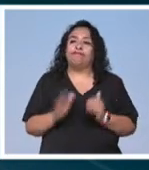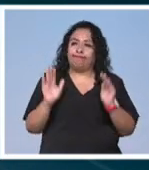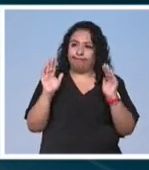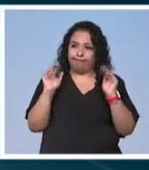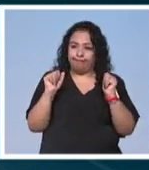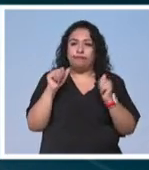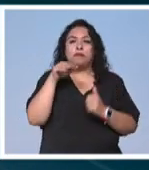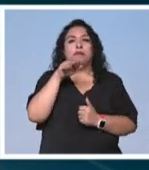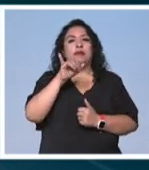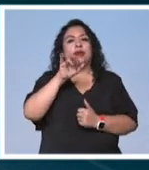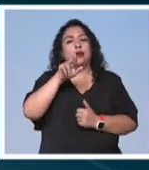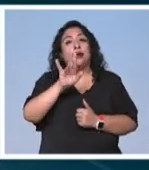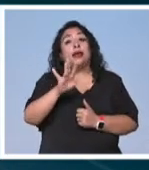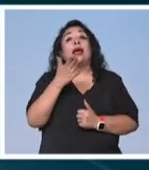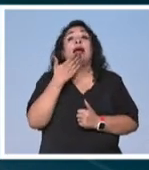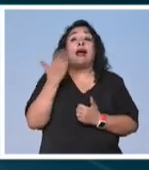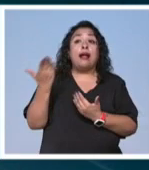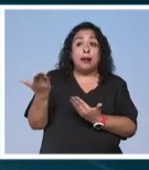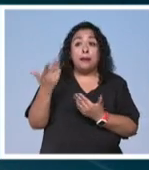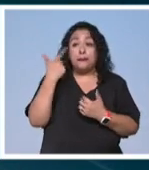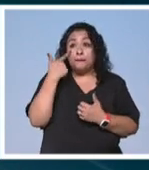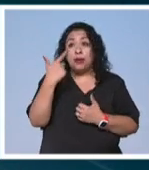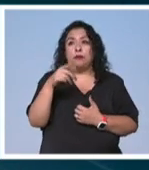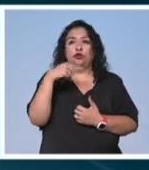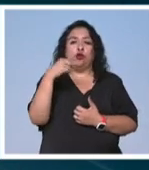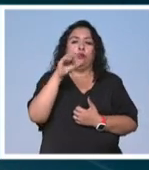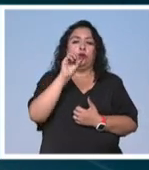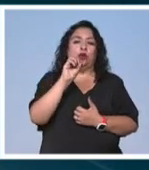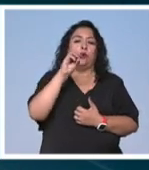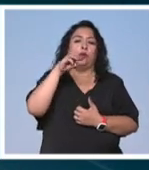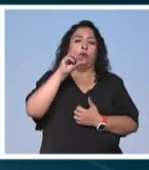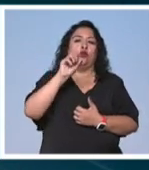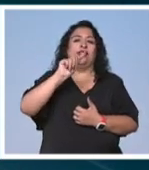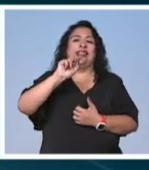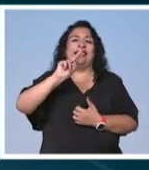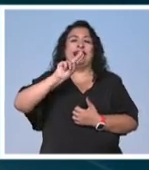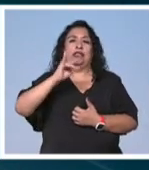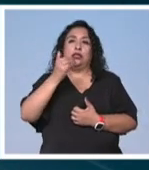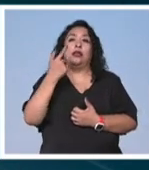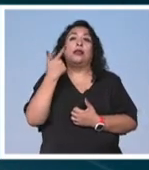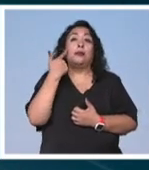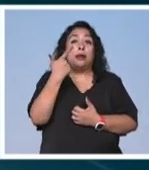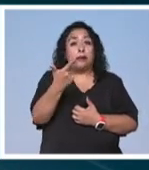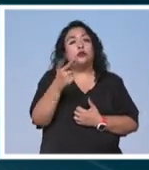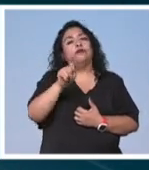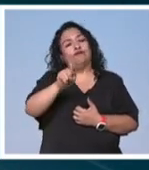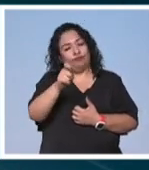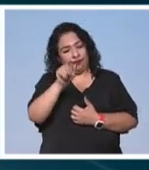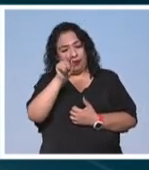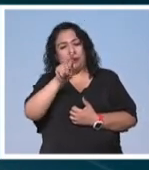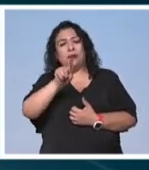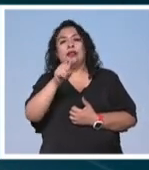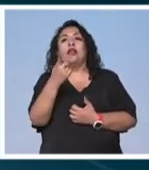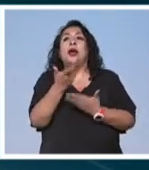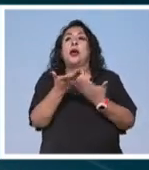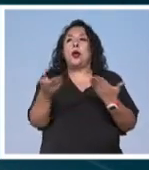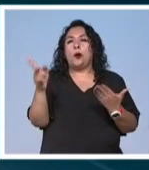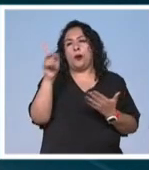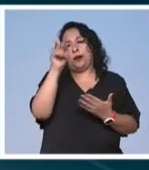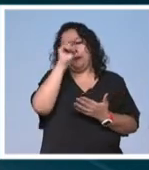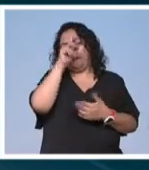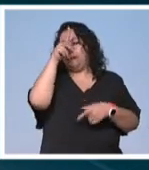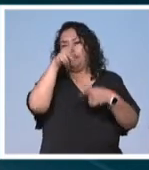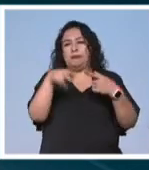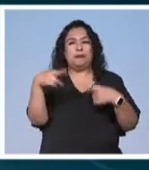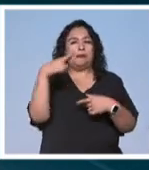Sayonara Miri bueno pues ahí está el homotenashi hay que practicarlo y hay que ver Canal 22 por supuesto con esa recomendación nos vamos a